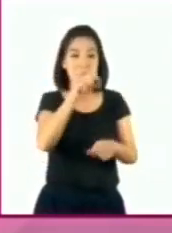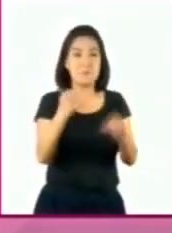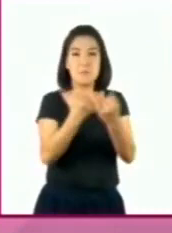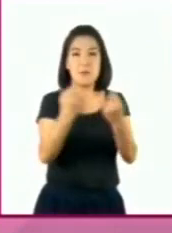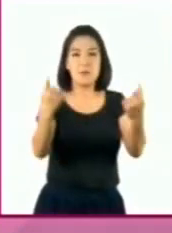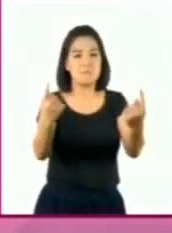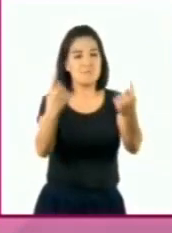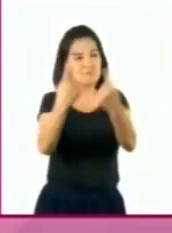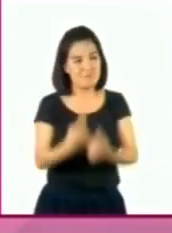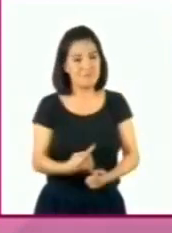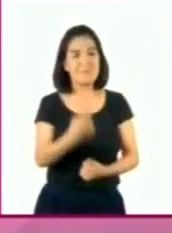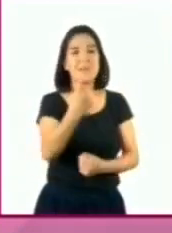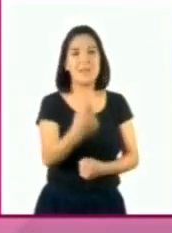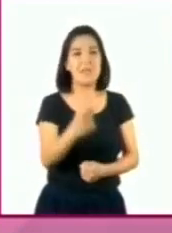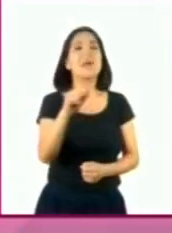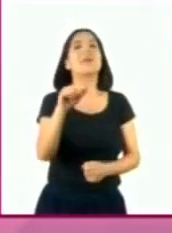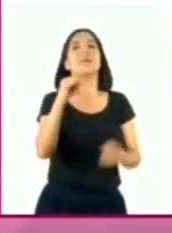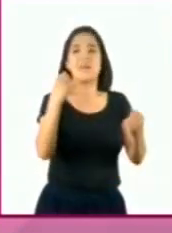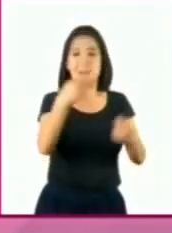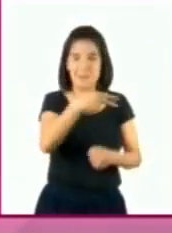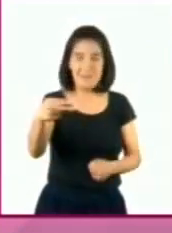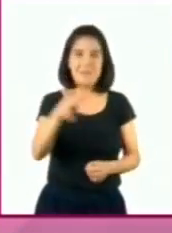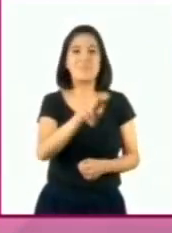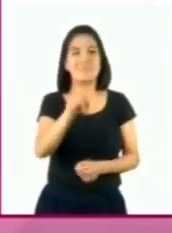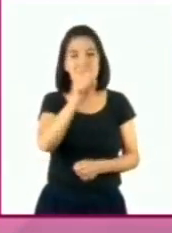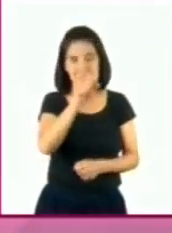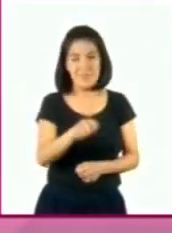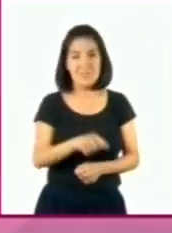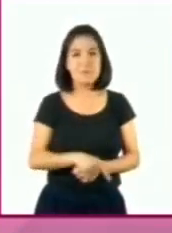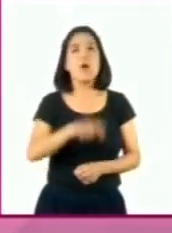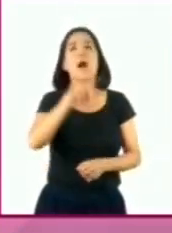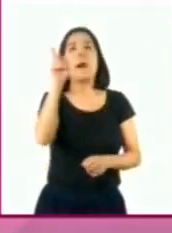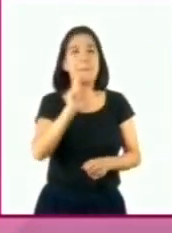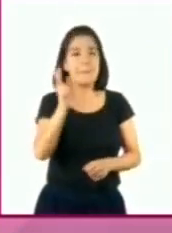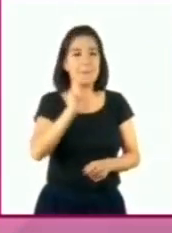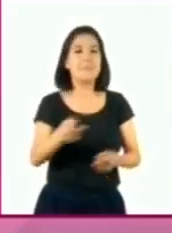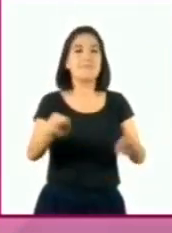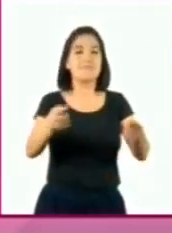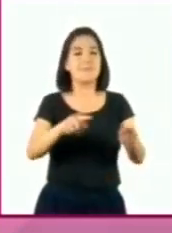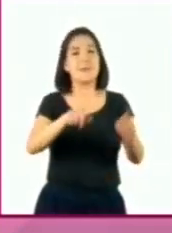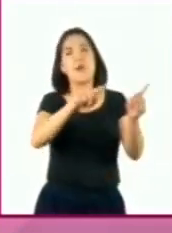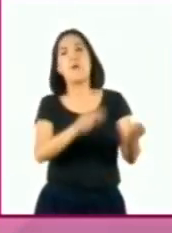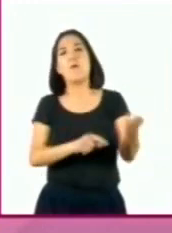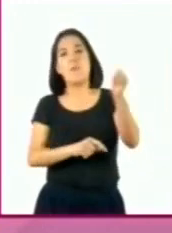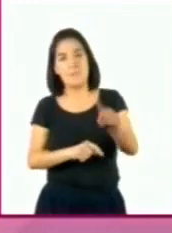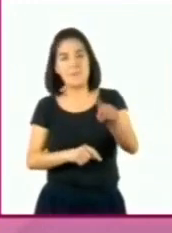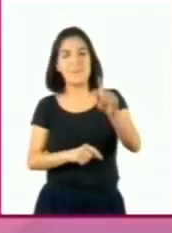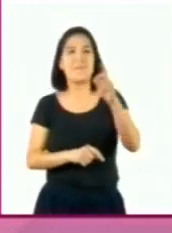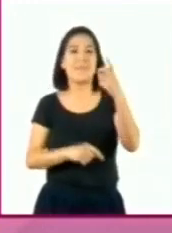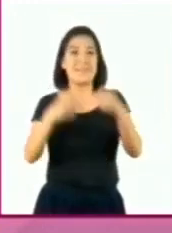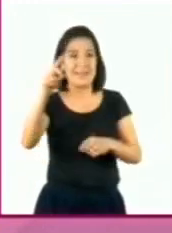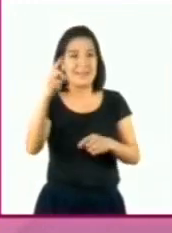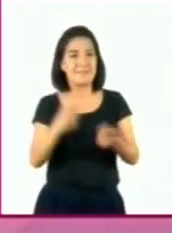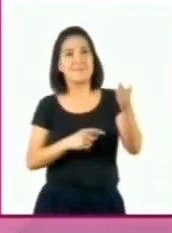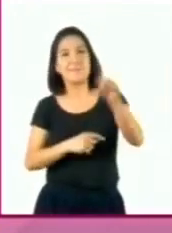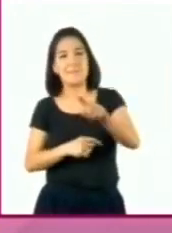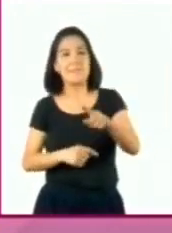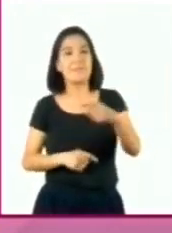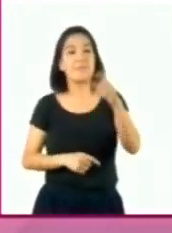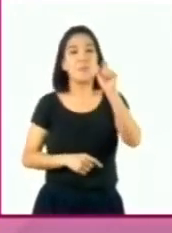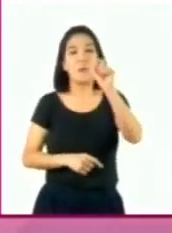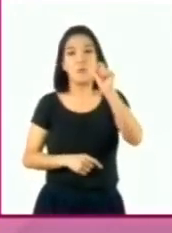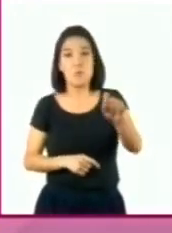son iguales hasta el momento. Luego se compara el siguiente dígito a la derecha. En 1.40